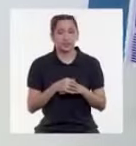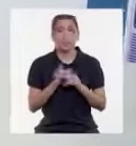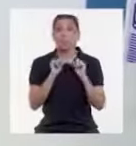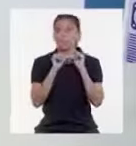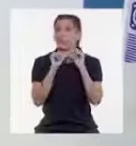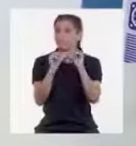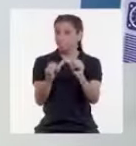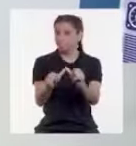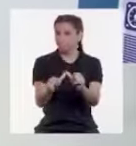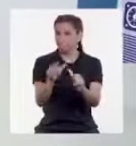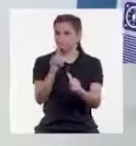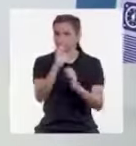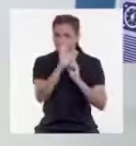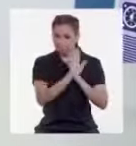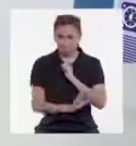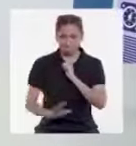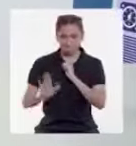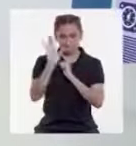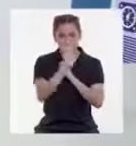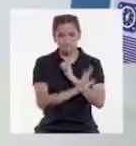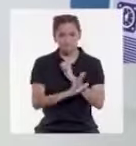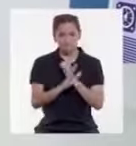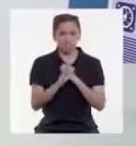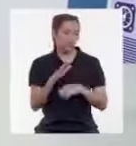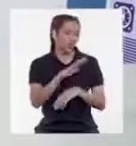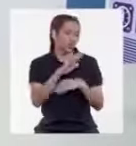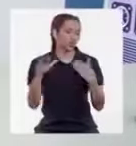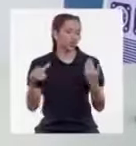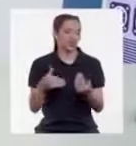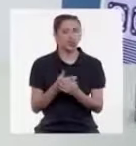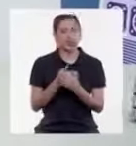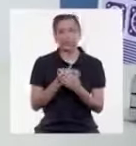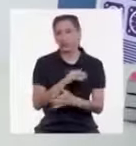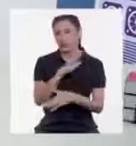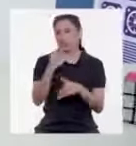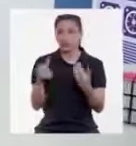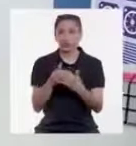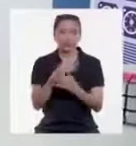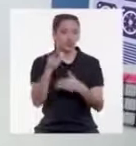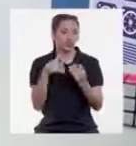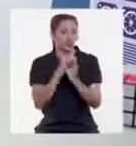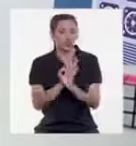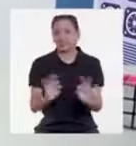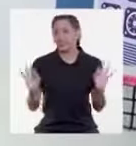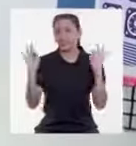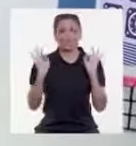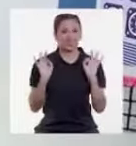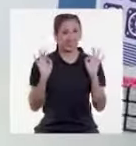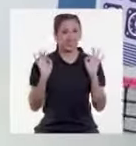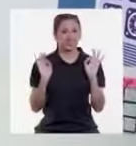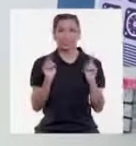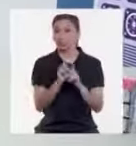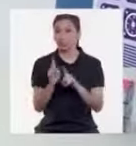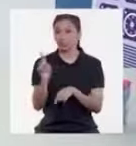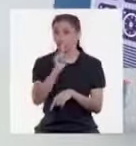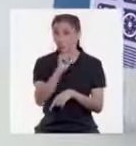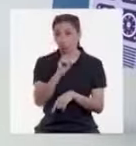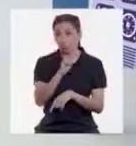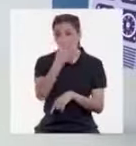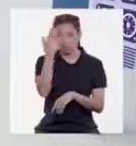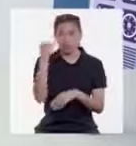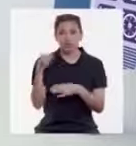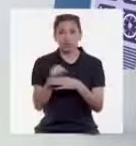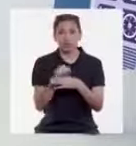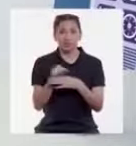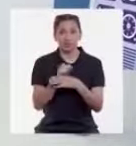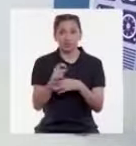A seguir cuidándonos. ¡Todo, todito, todo! ¡Todo, todito, todo! Y tampoco se olviden de